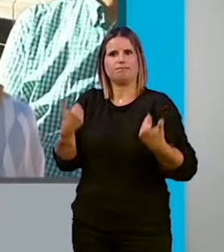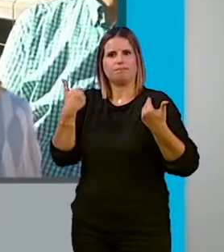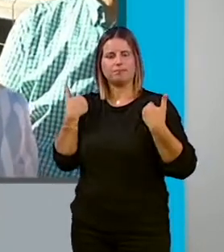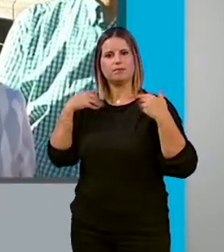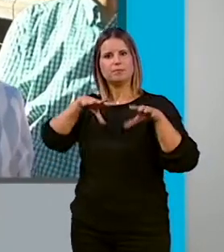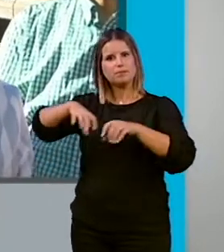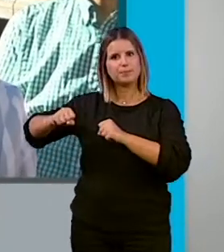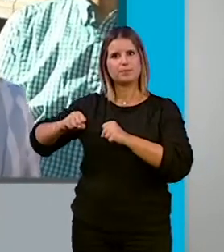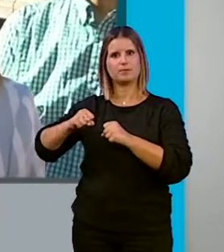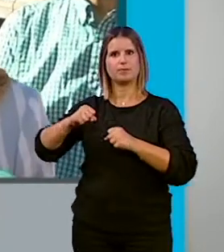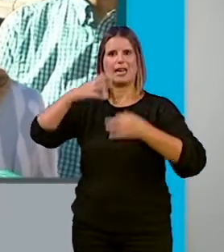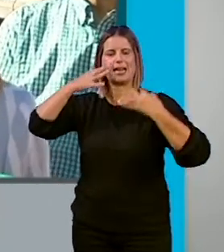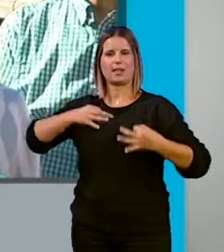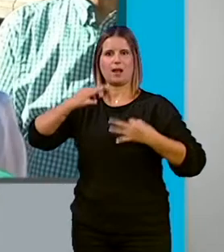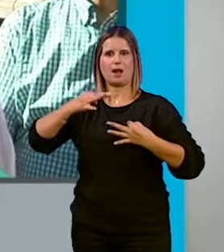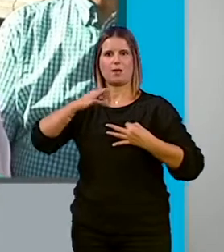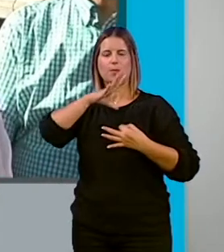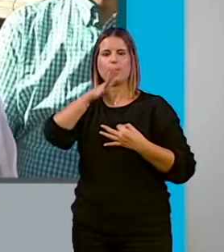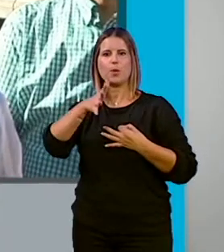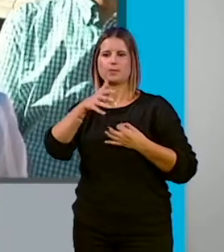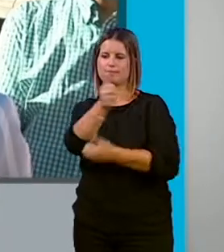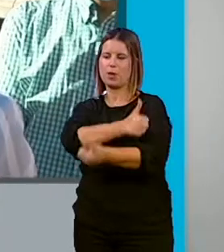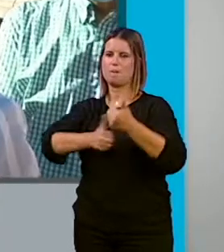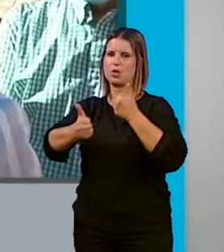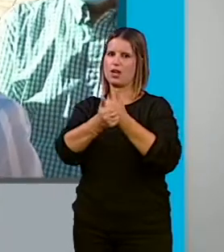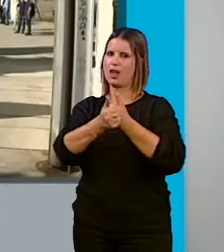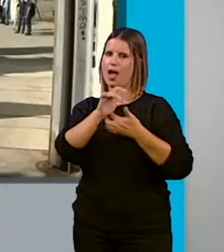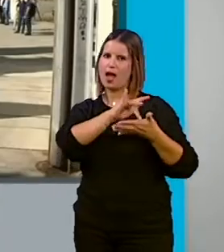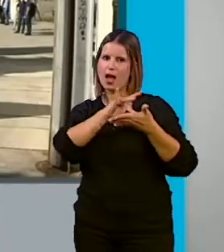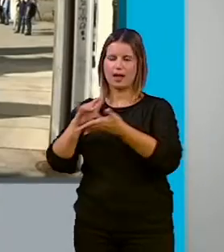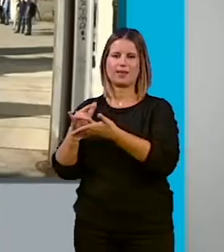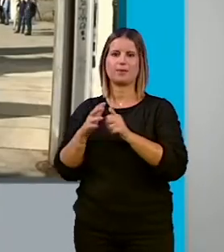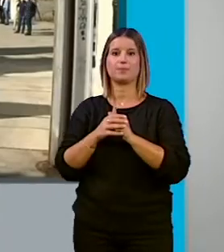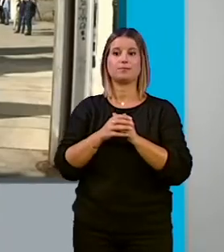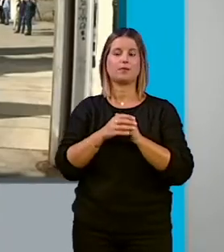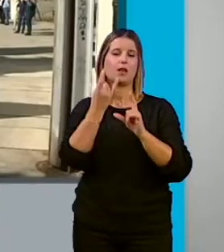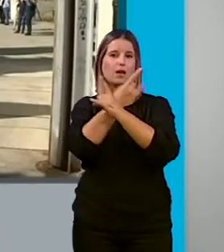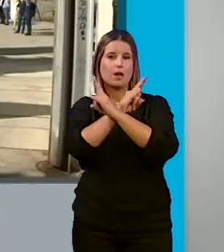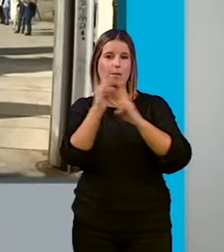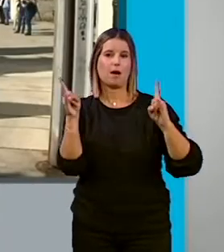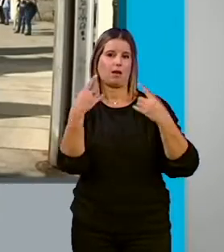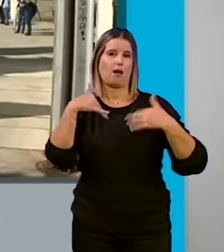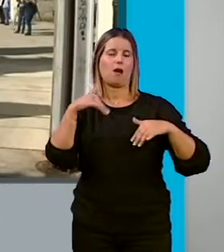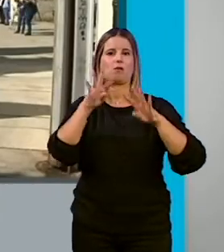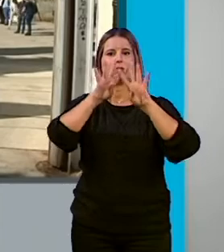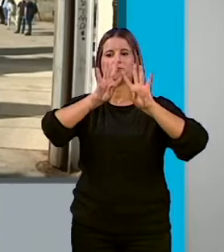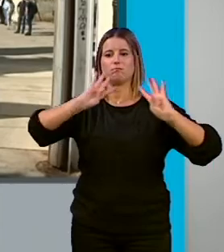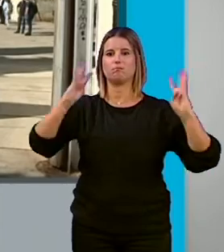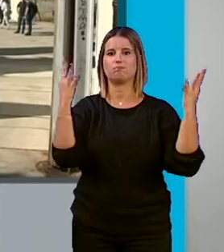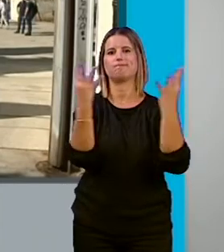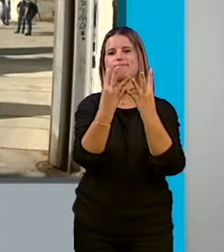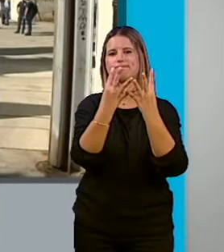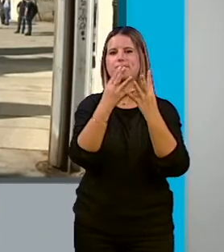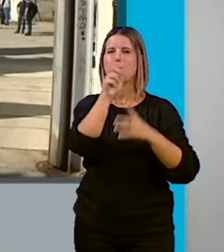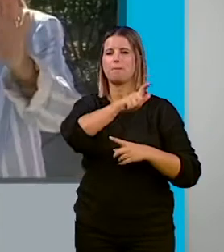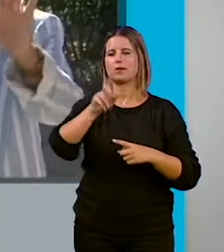preocupación, debe pasar a la ocupación y que por lo tanto priorice en su agenda política. Un parque que a pesar del vallado de la zona ha sido invadido por vándalos